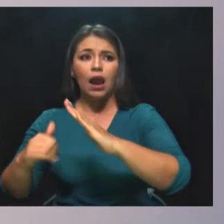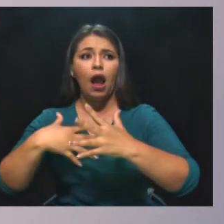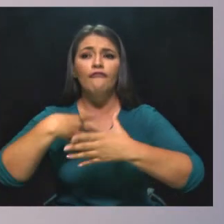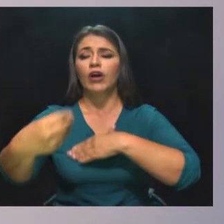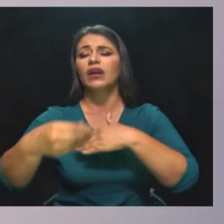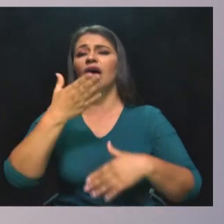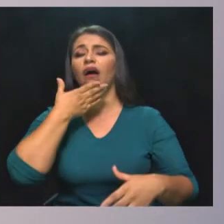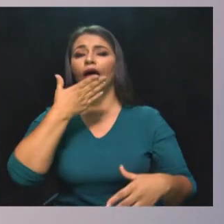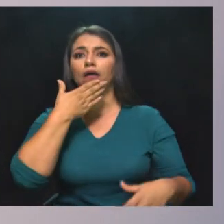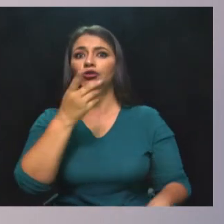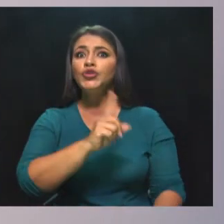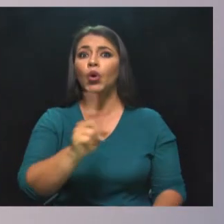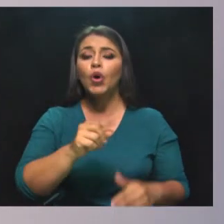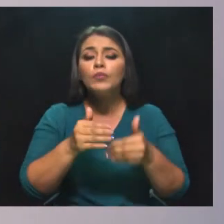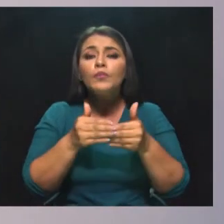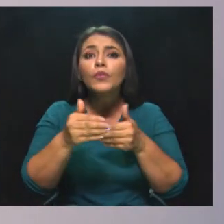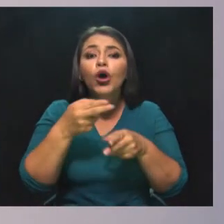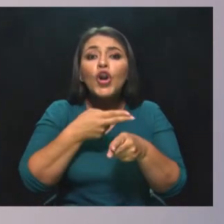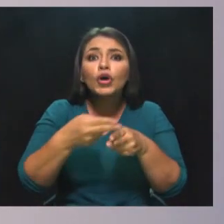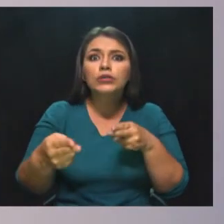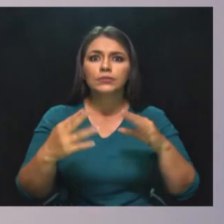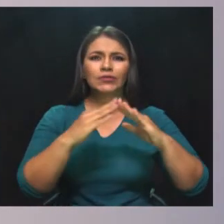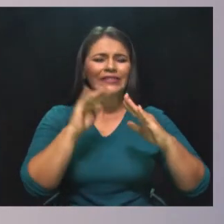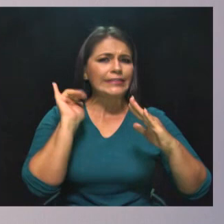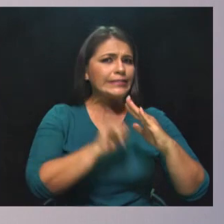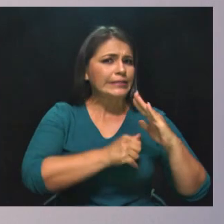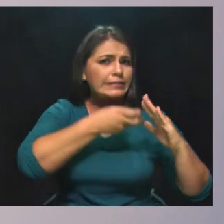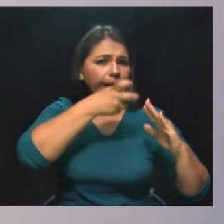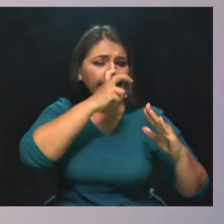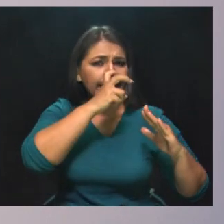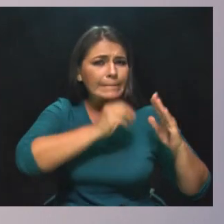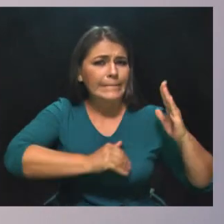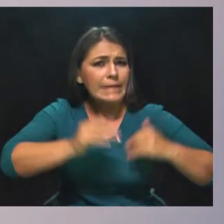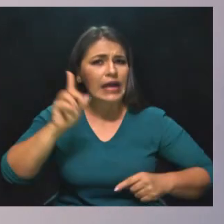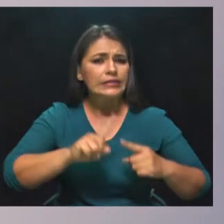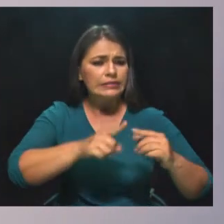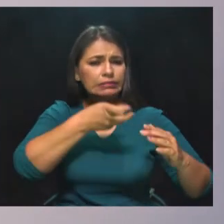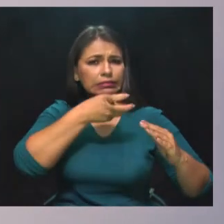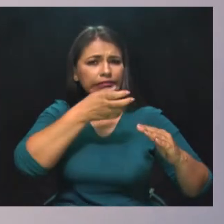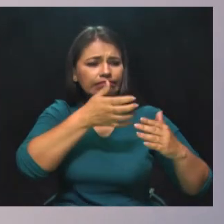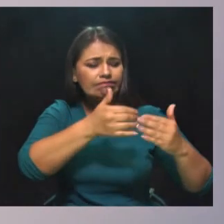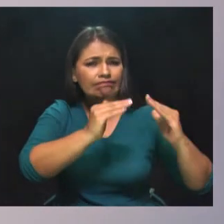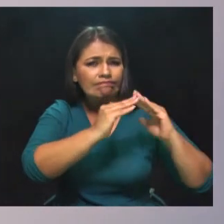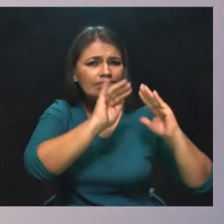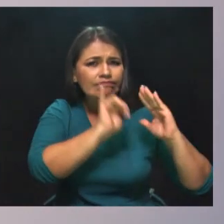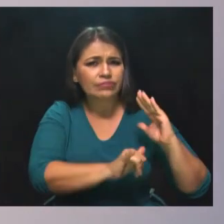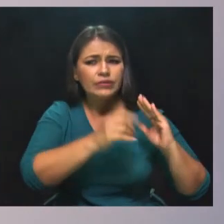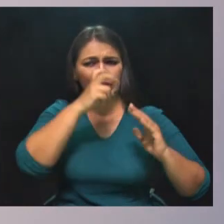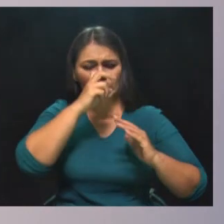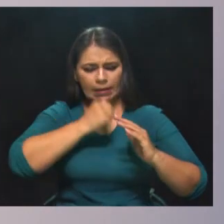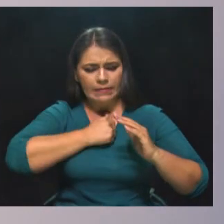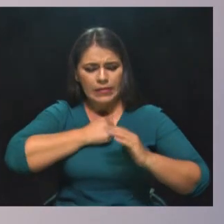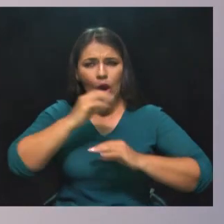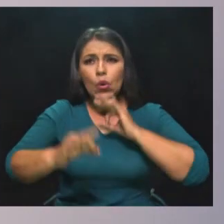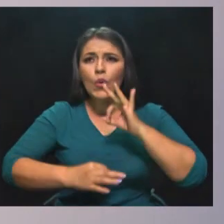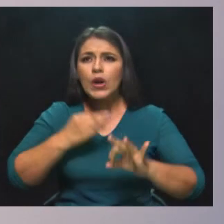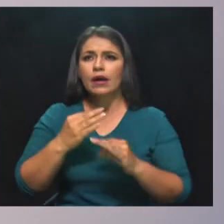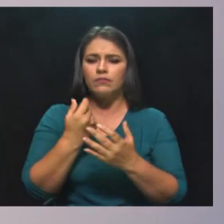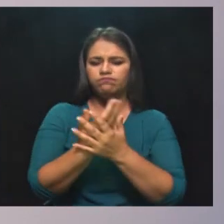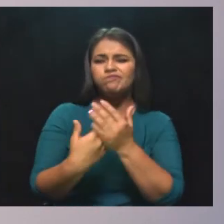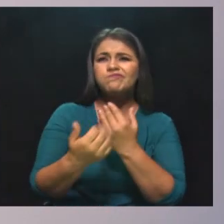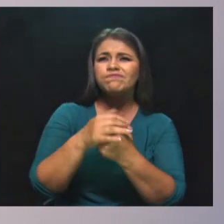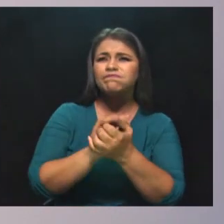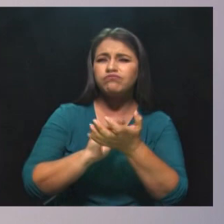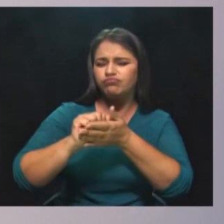En los días que vienen tenemos que ser mucho más estrictos en el aislamiento y en los hábitos de cuidado, como el lavado